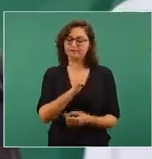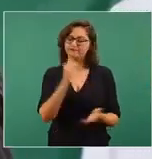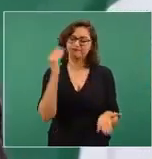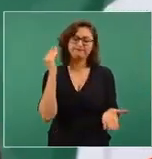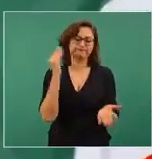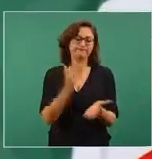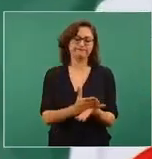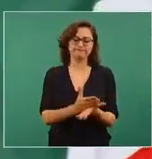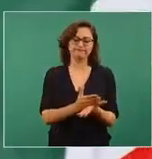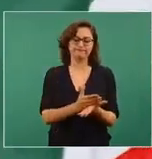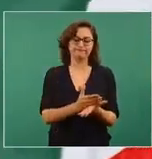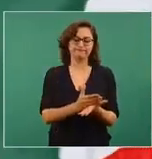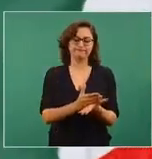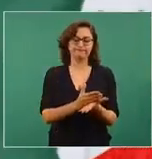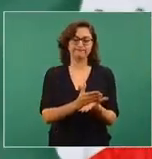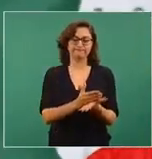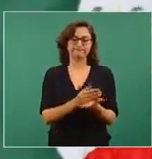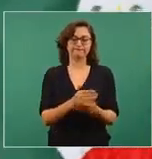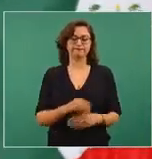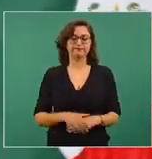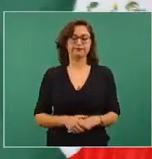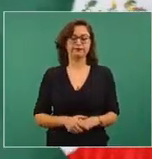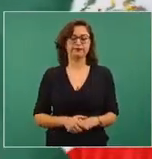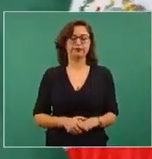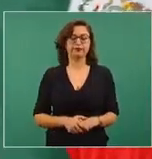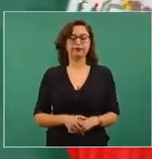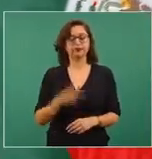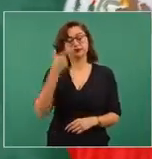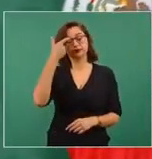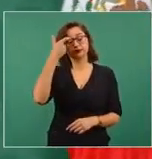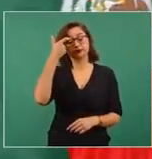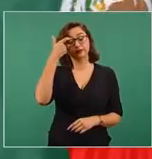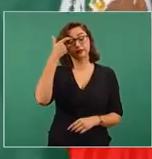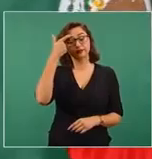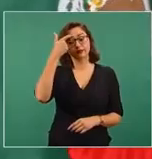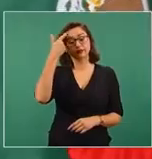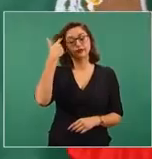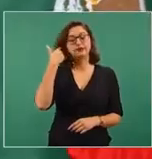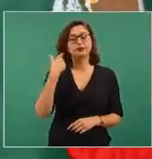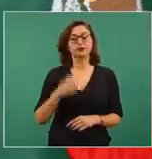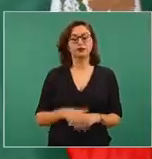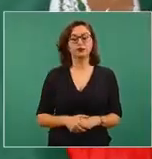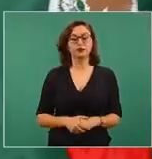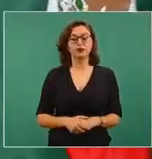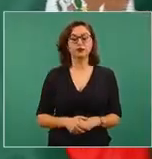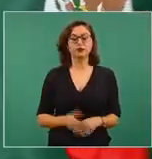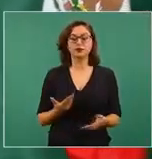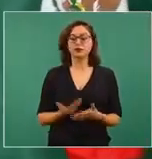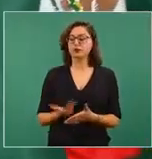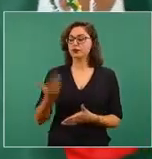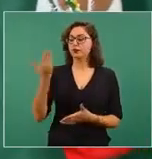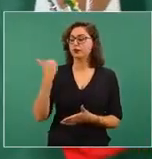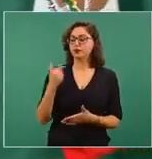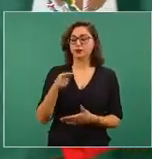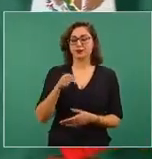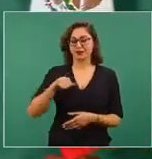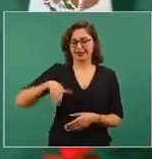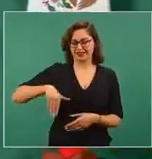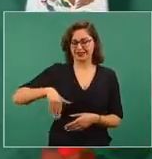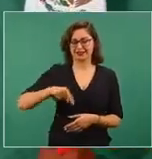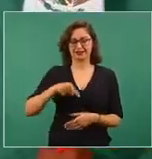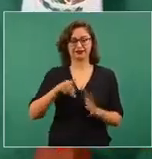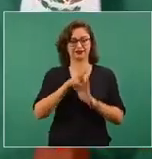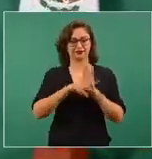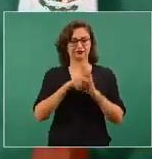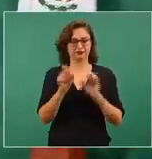que vimos, pues es una vinculación